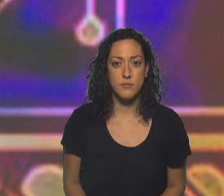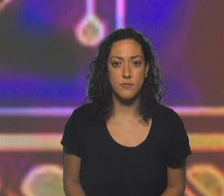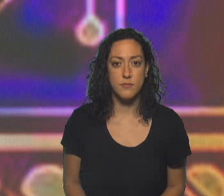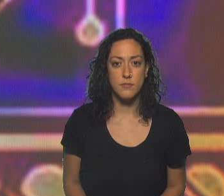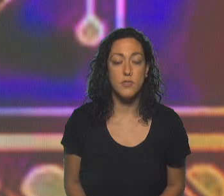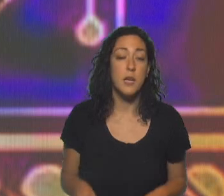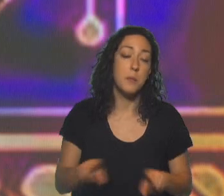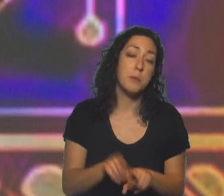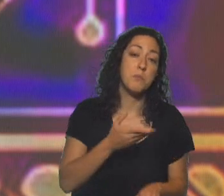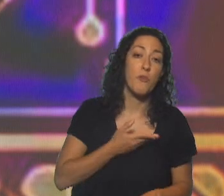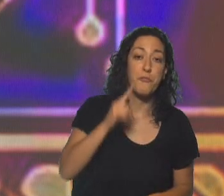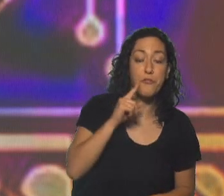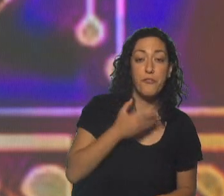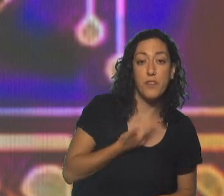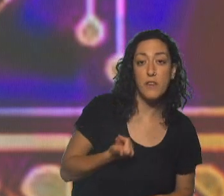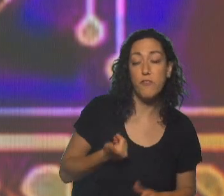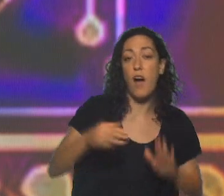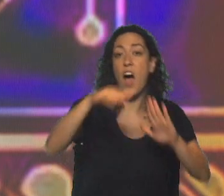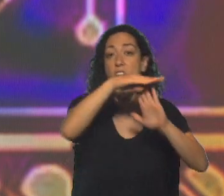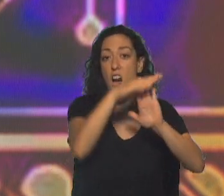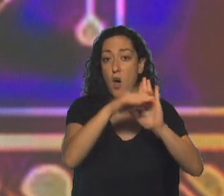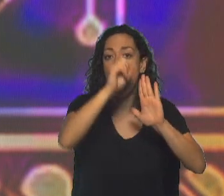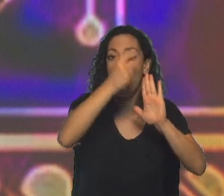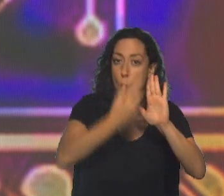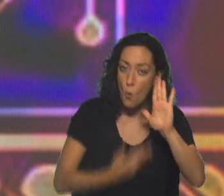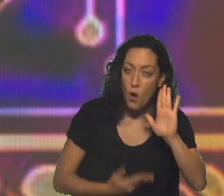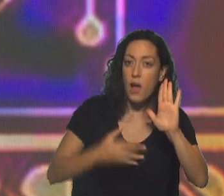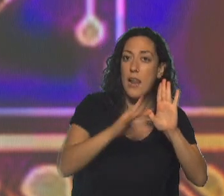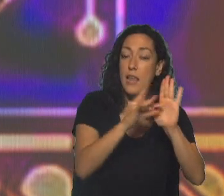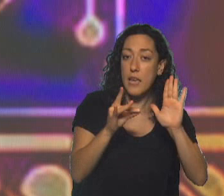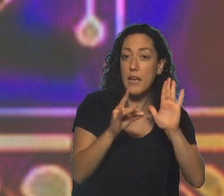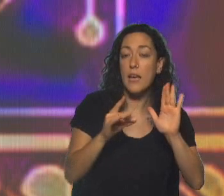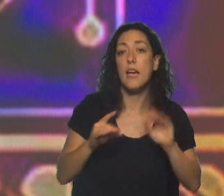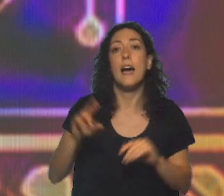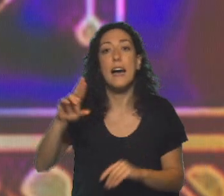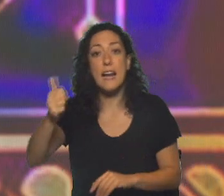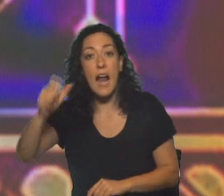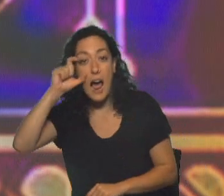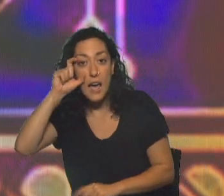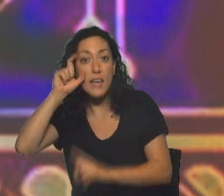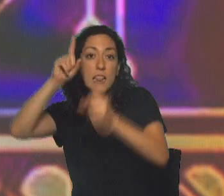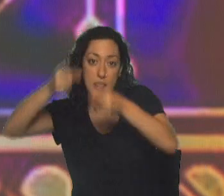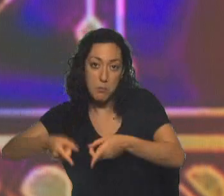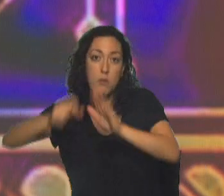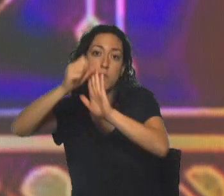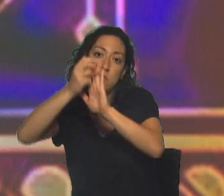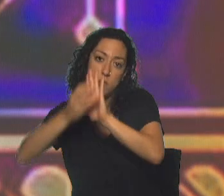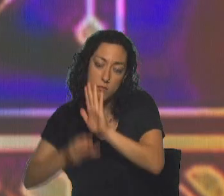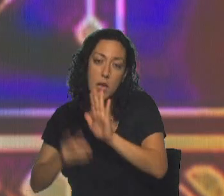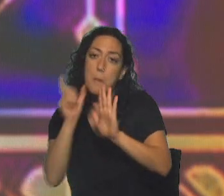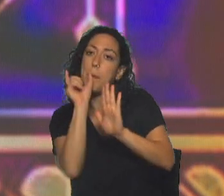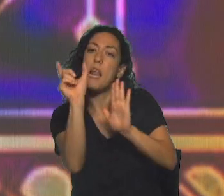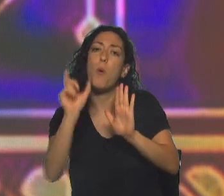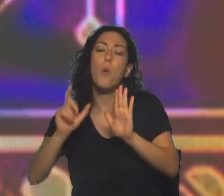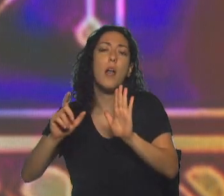Como la FIFA elige hacer su ranking luego del Campeonato del Mundo, la Real Academia Española también hace su ranking y elige la palabra del